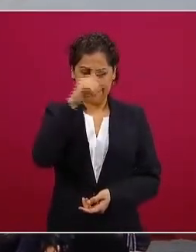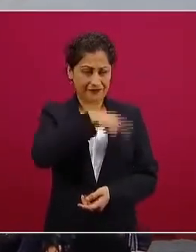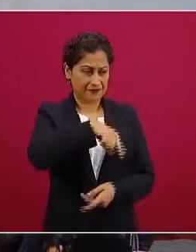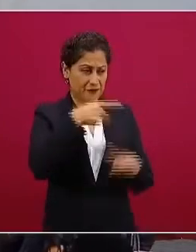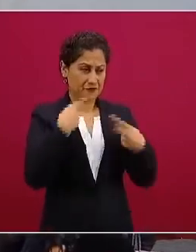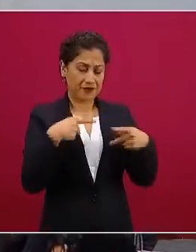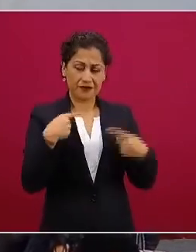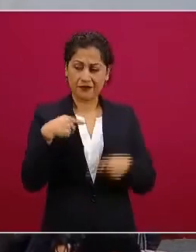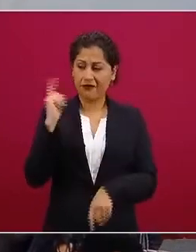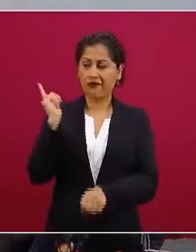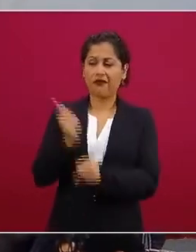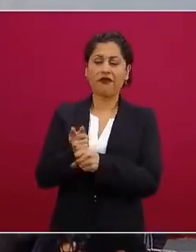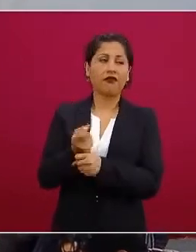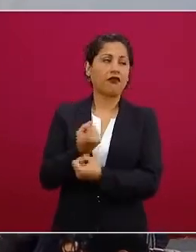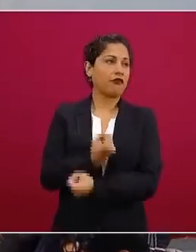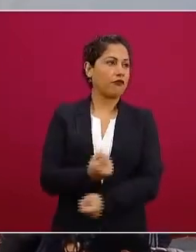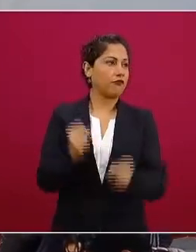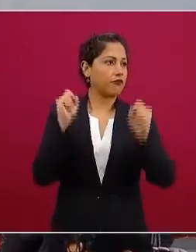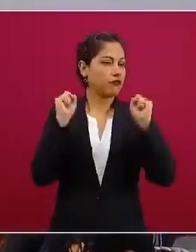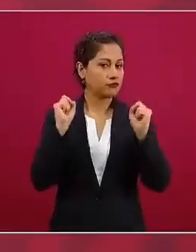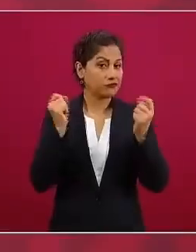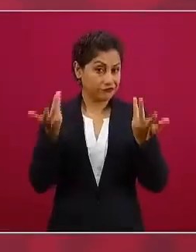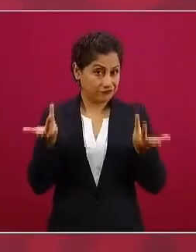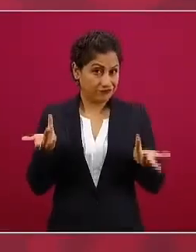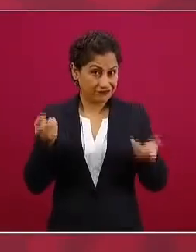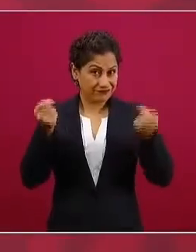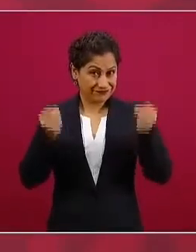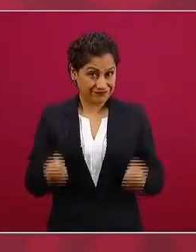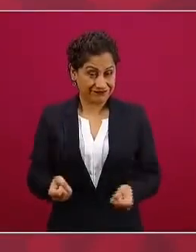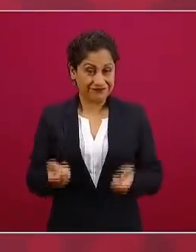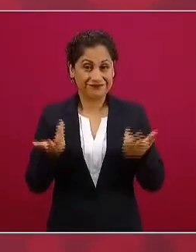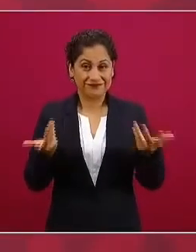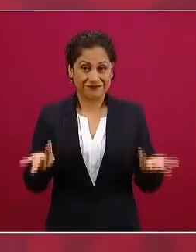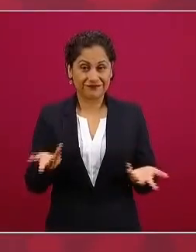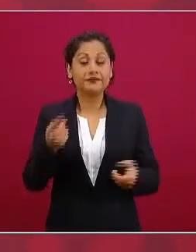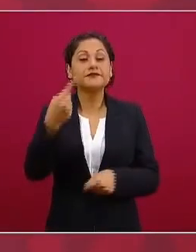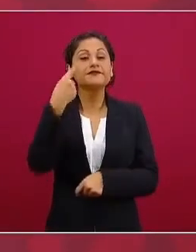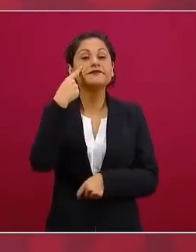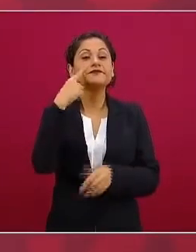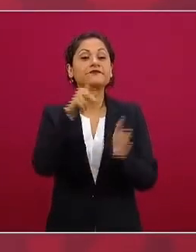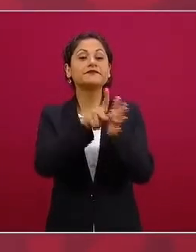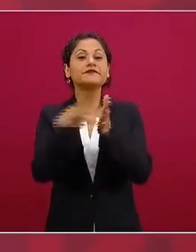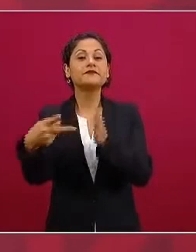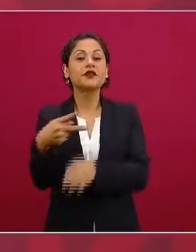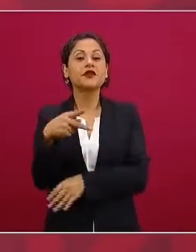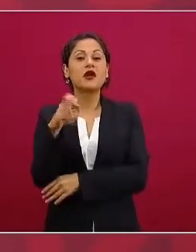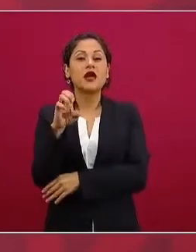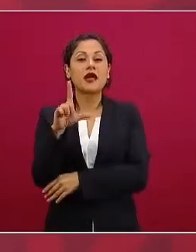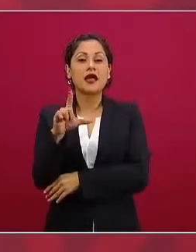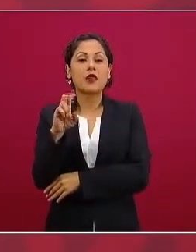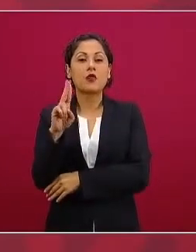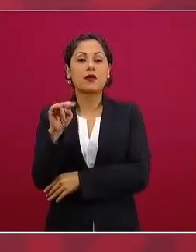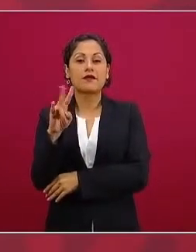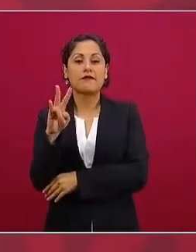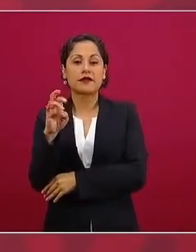abrir un periódico el universal por ejemplo o el reforma